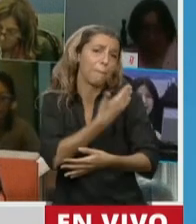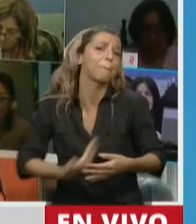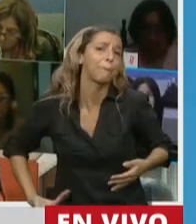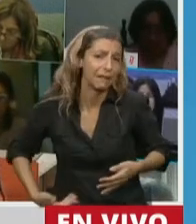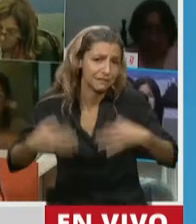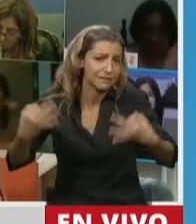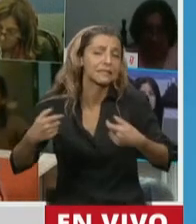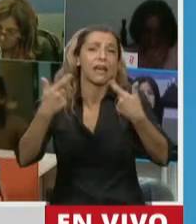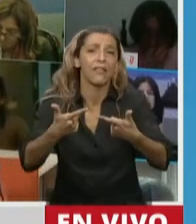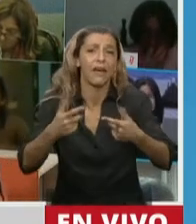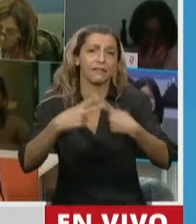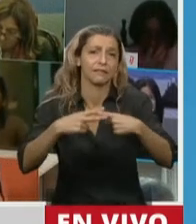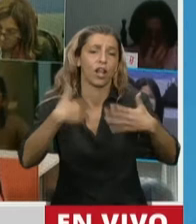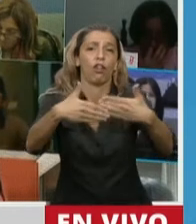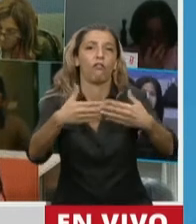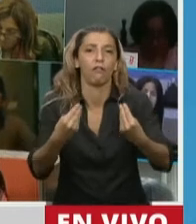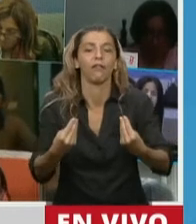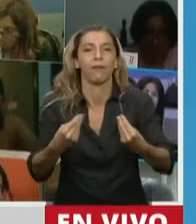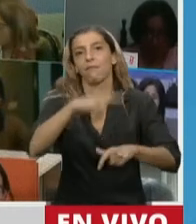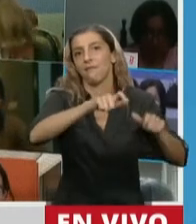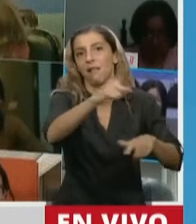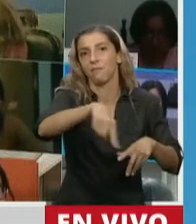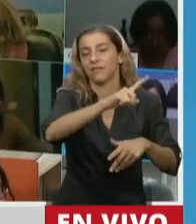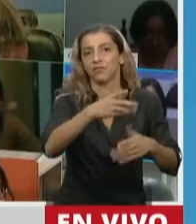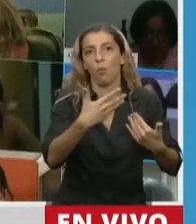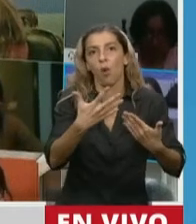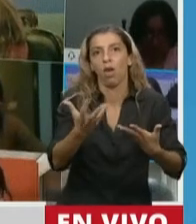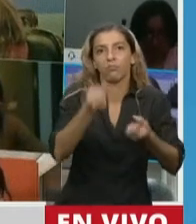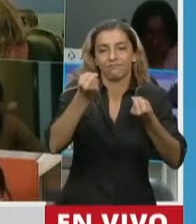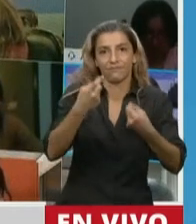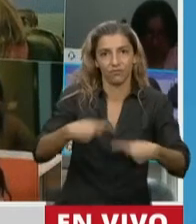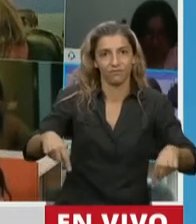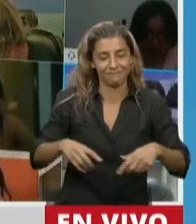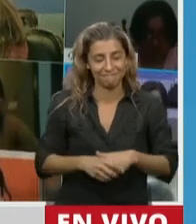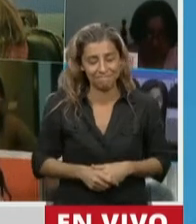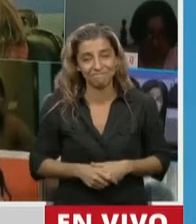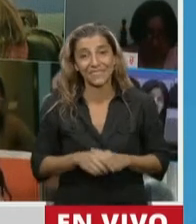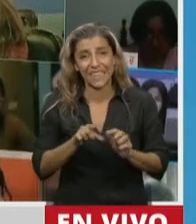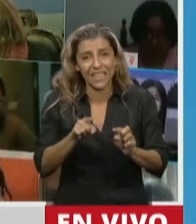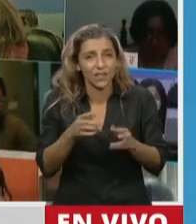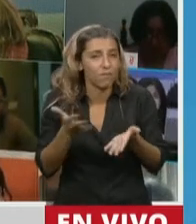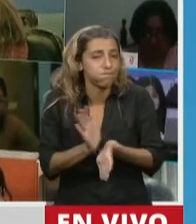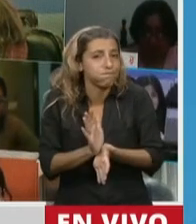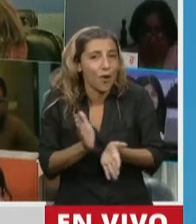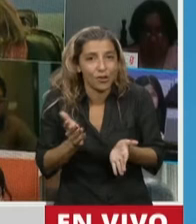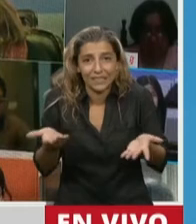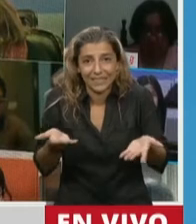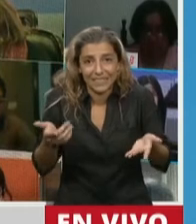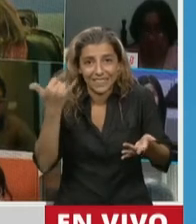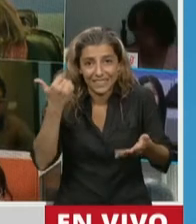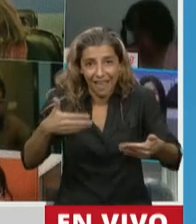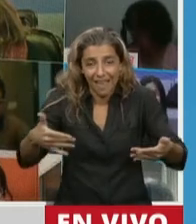país la está poniendo. Pese a eso, aquí cerquita, a pocas cuadras,